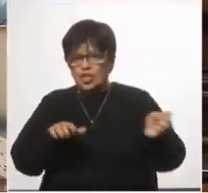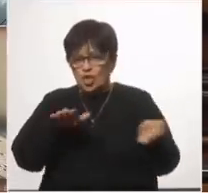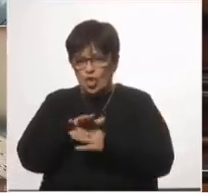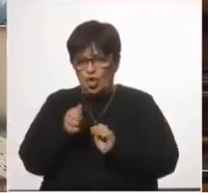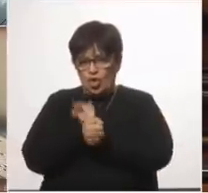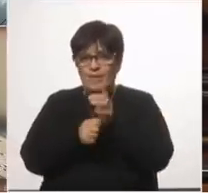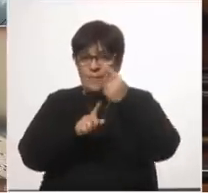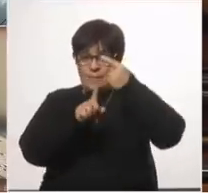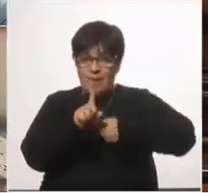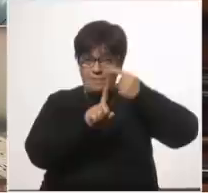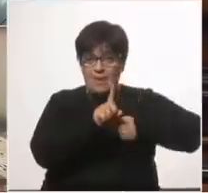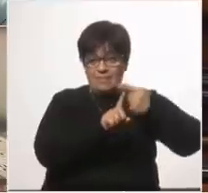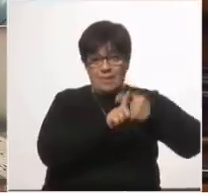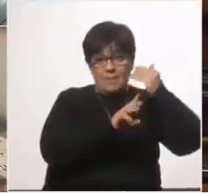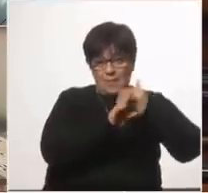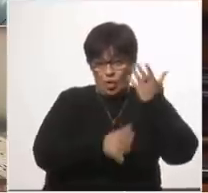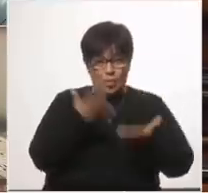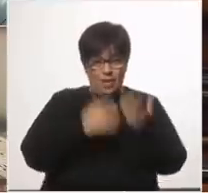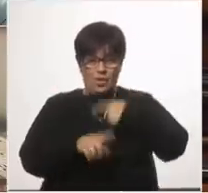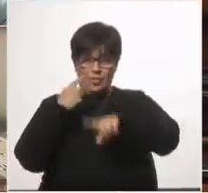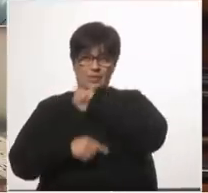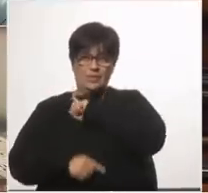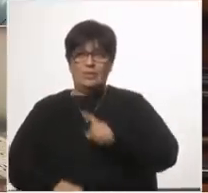por mes menos que en el año 20